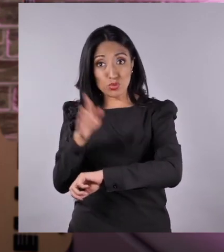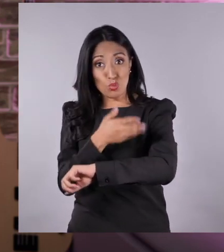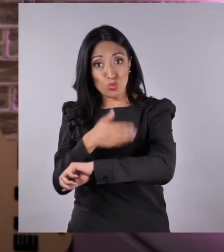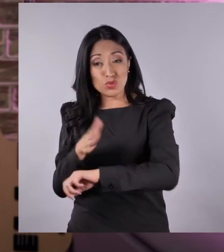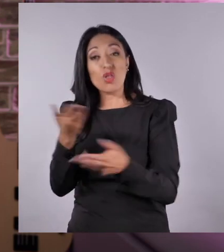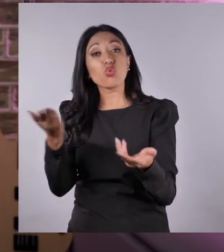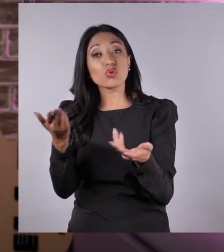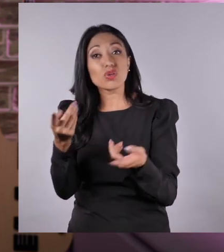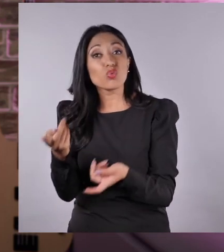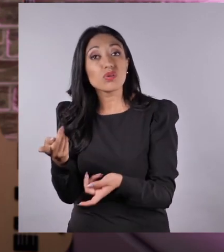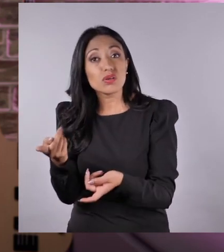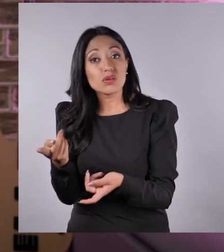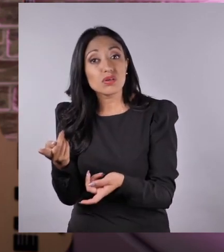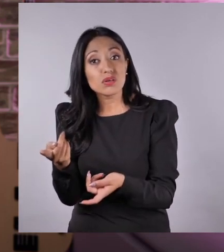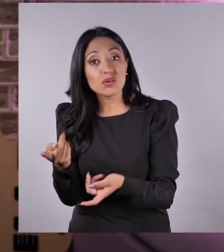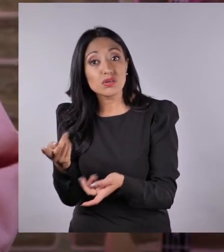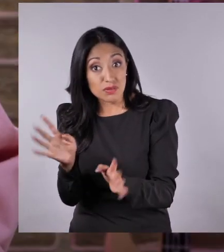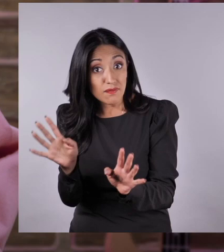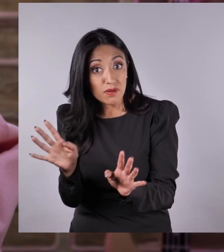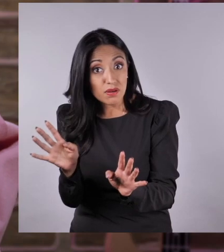¿Alguien sabe de dónde es?